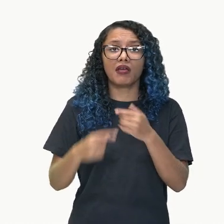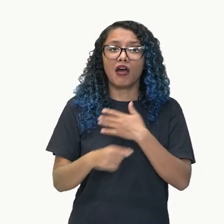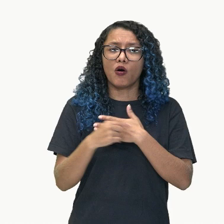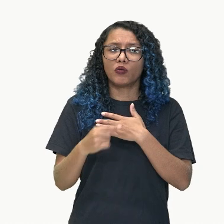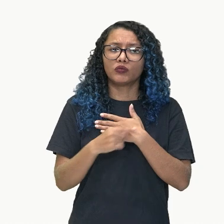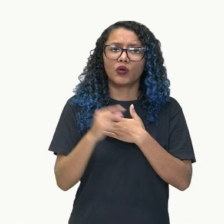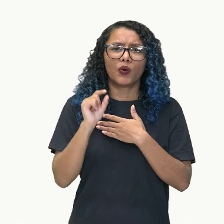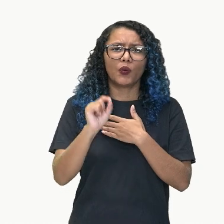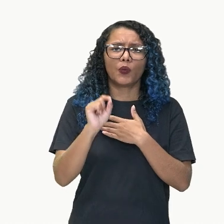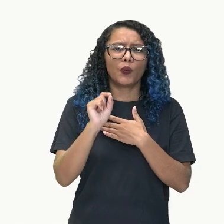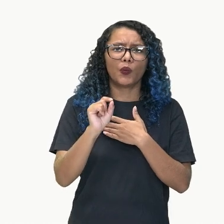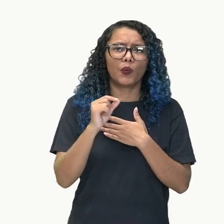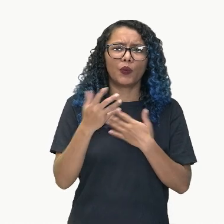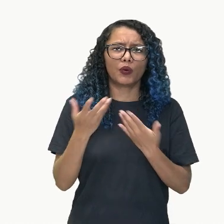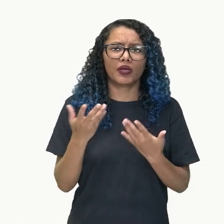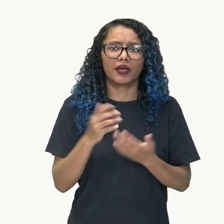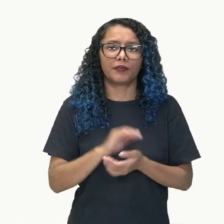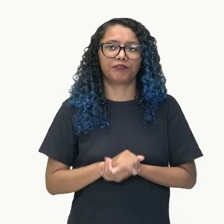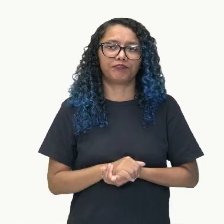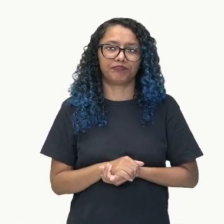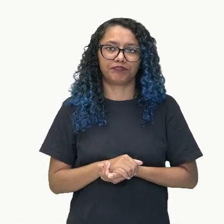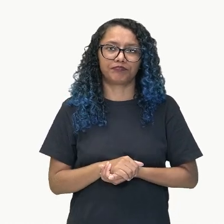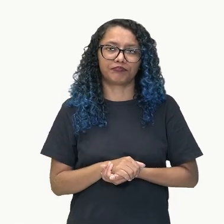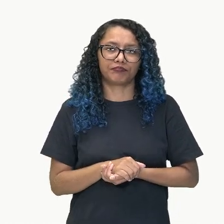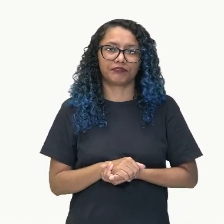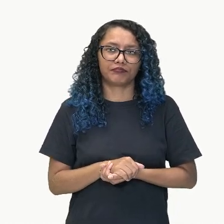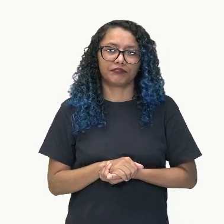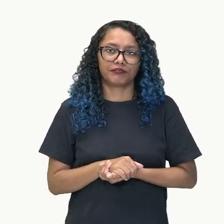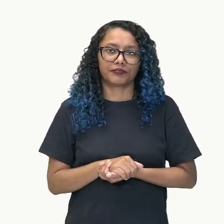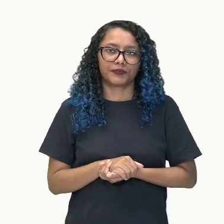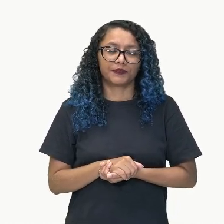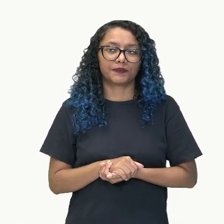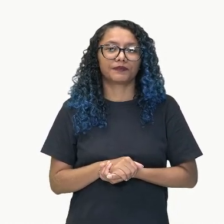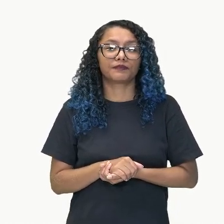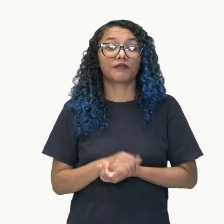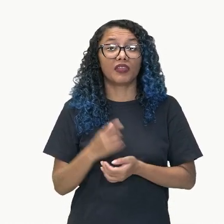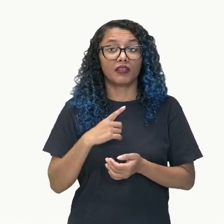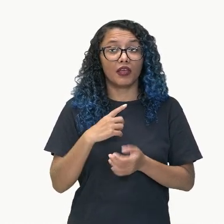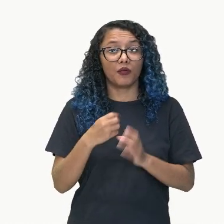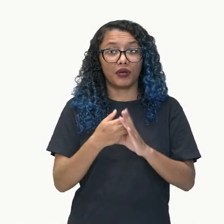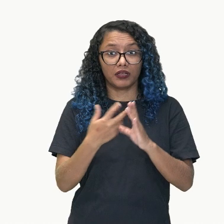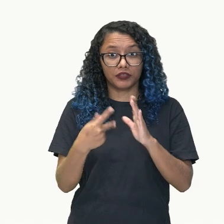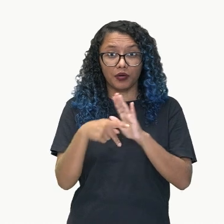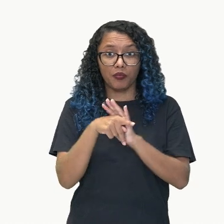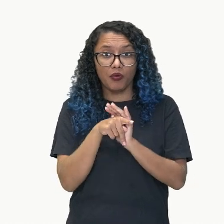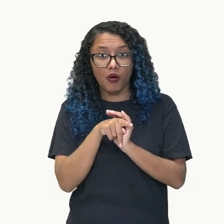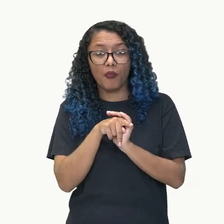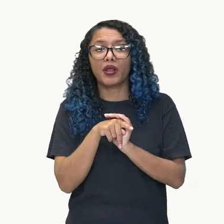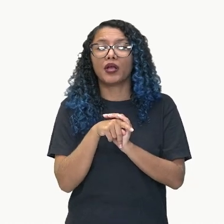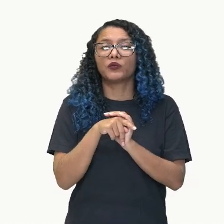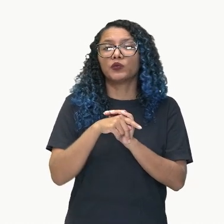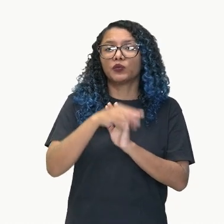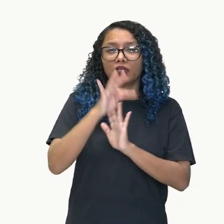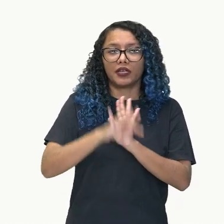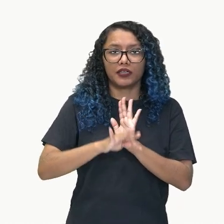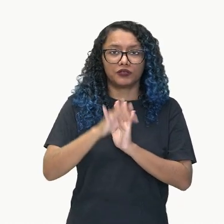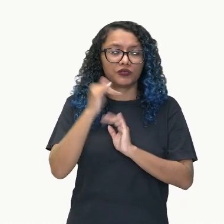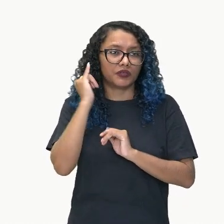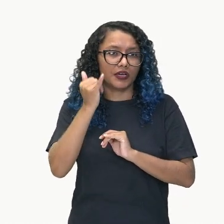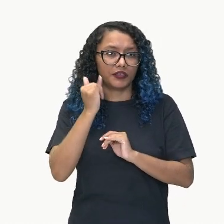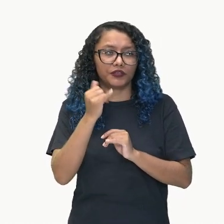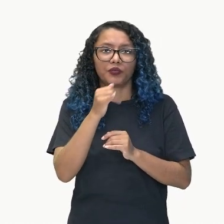le da un estilo al texto narrativo que puede ser directo? O sea, cuando